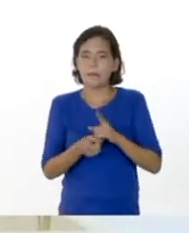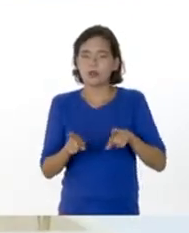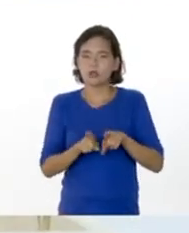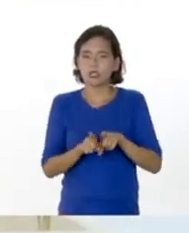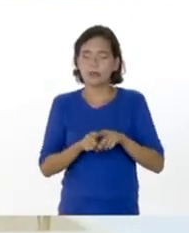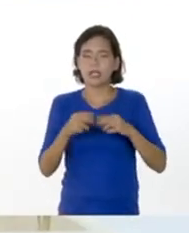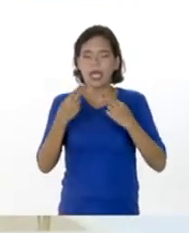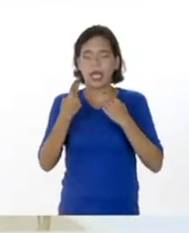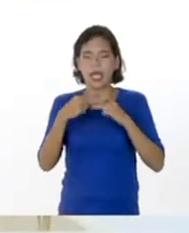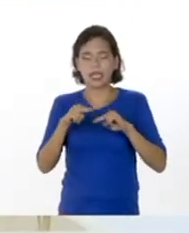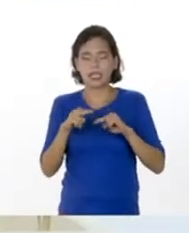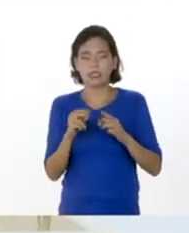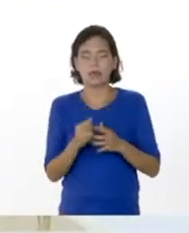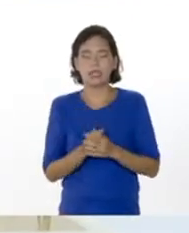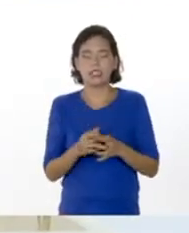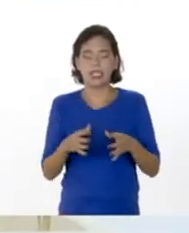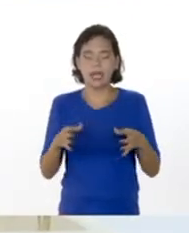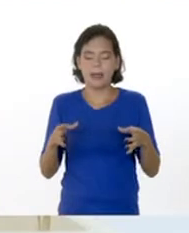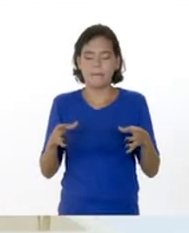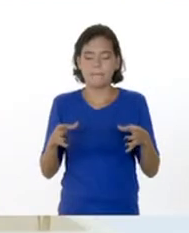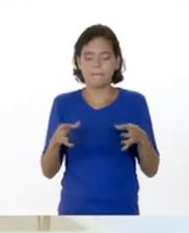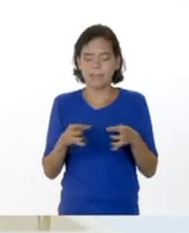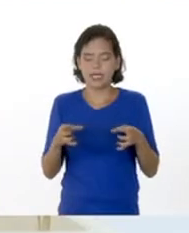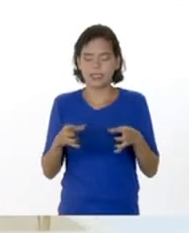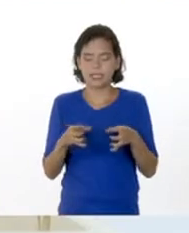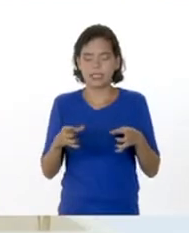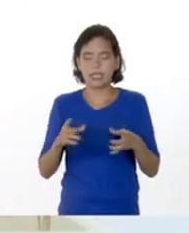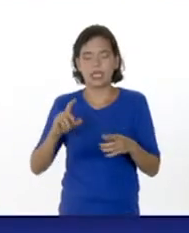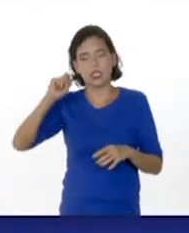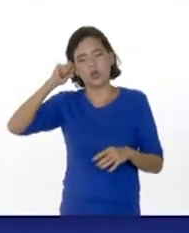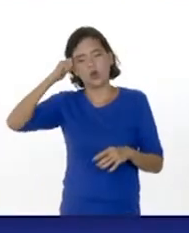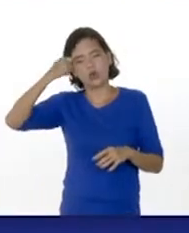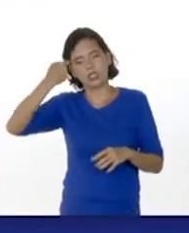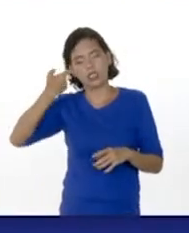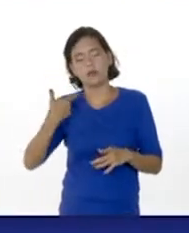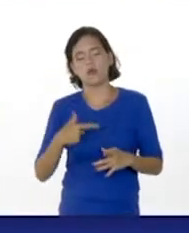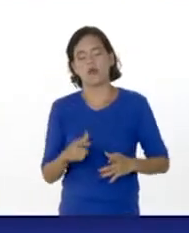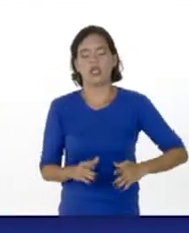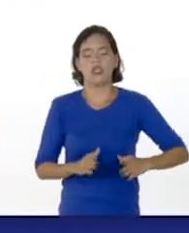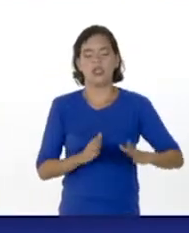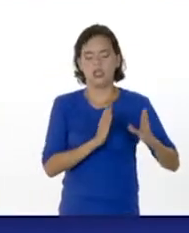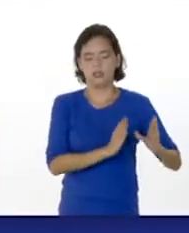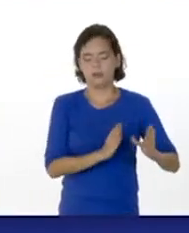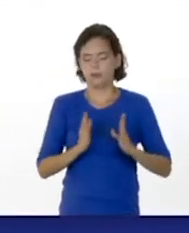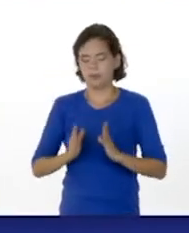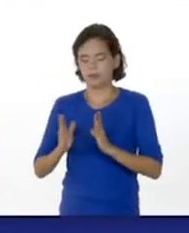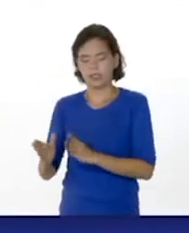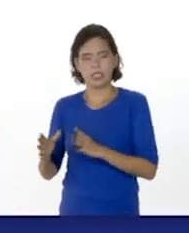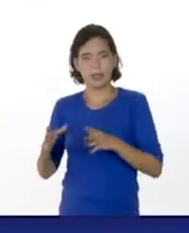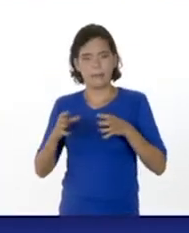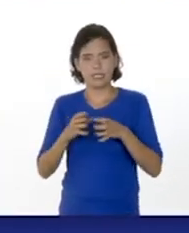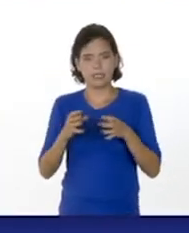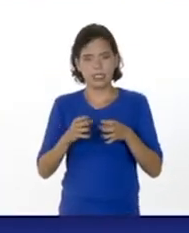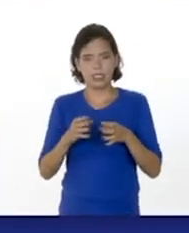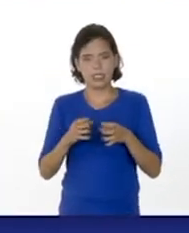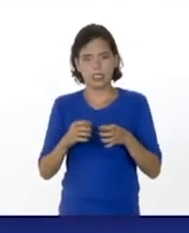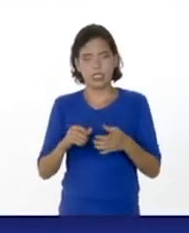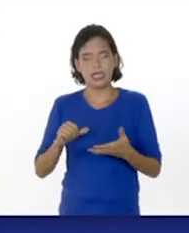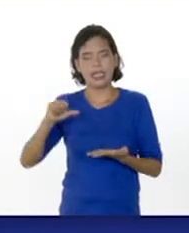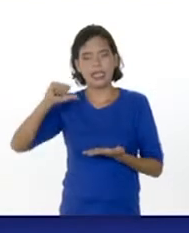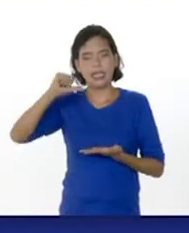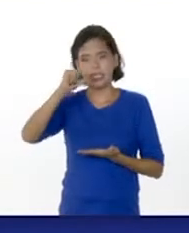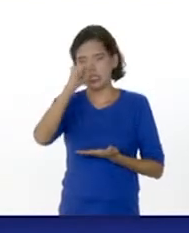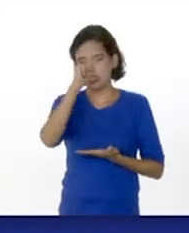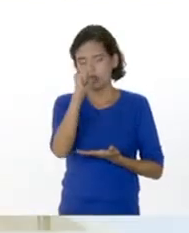a nivel de los estados de la materia. Recordemos que los estados de la materia, líquido, sólido, gaseoso,